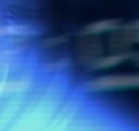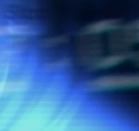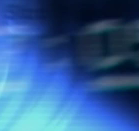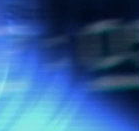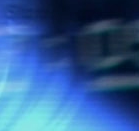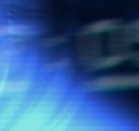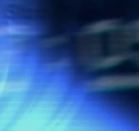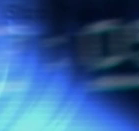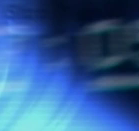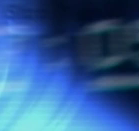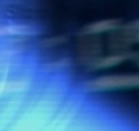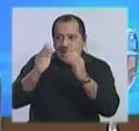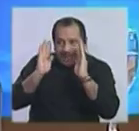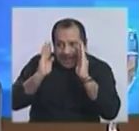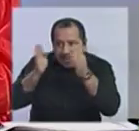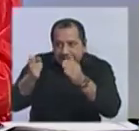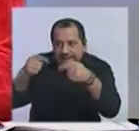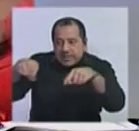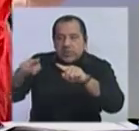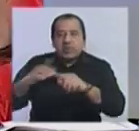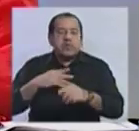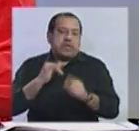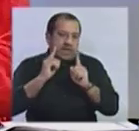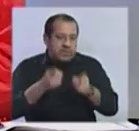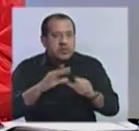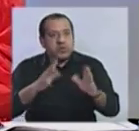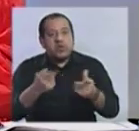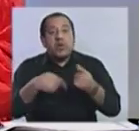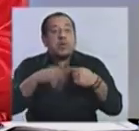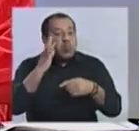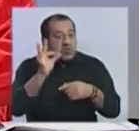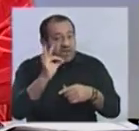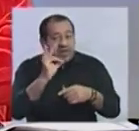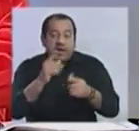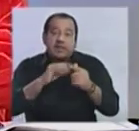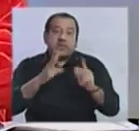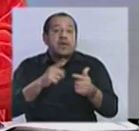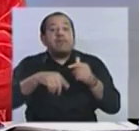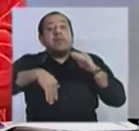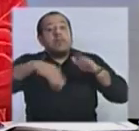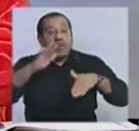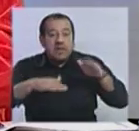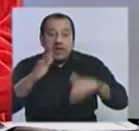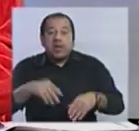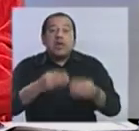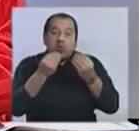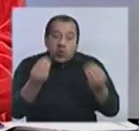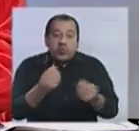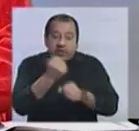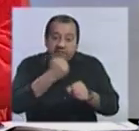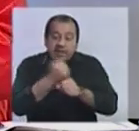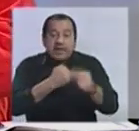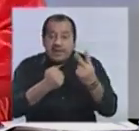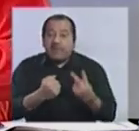un electorado específico. Y también son cartas que se van a ir manejando de acuerdo a cómo se muevan las fórmulas, ¿no?